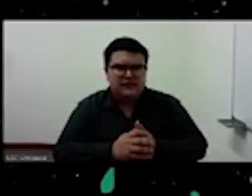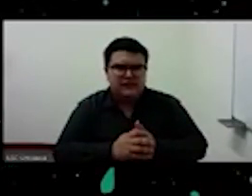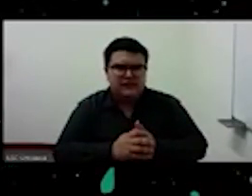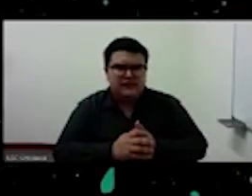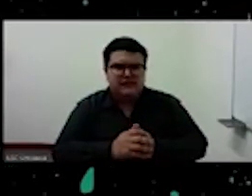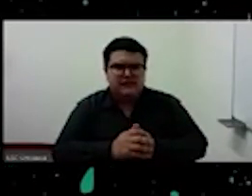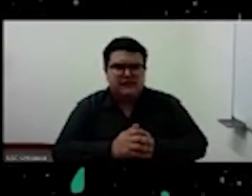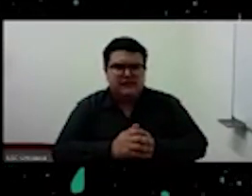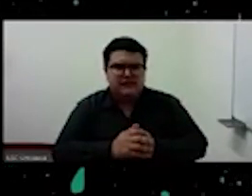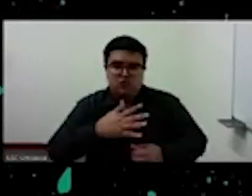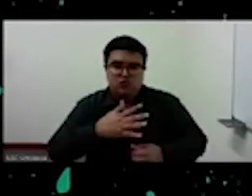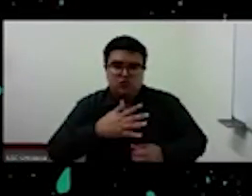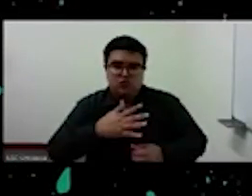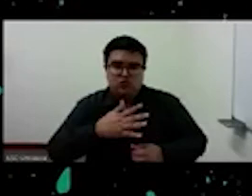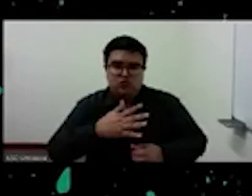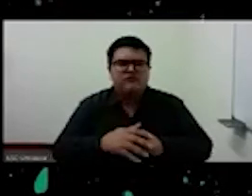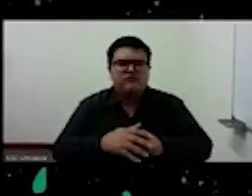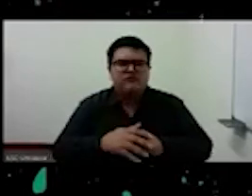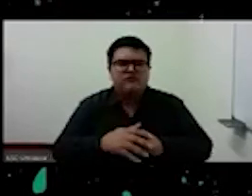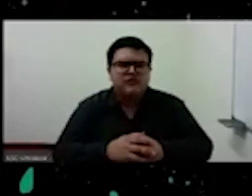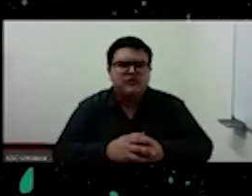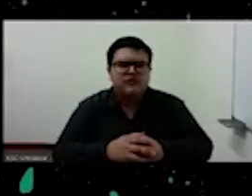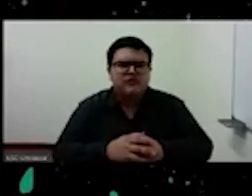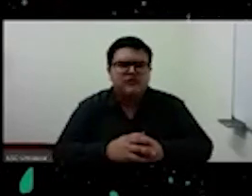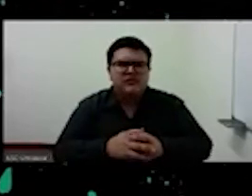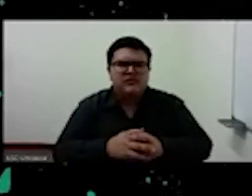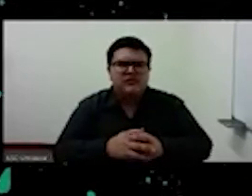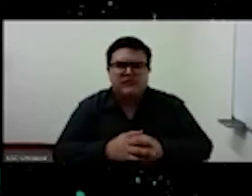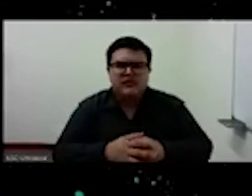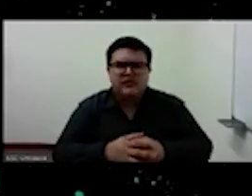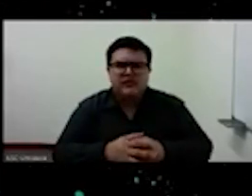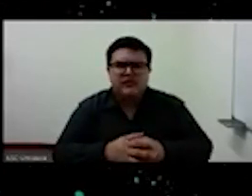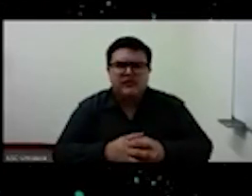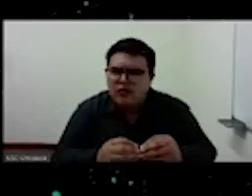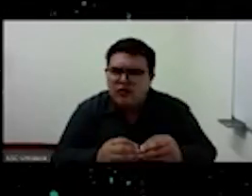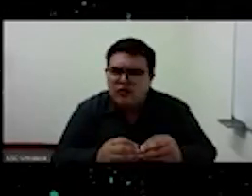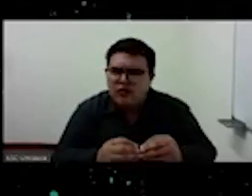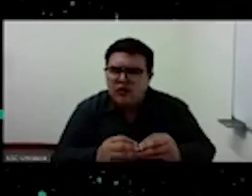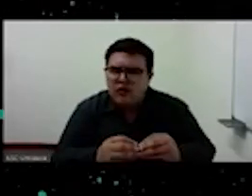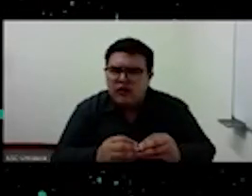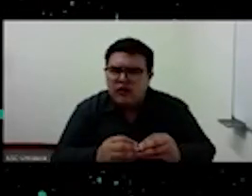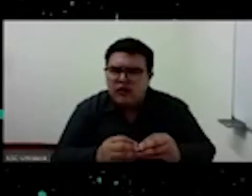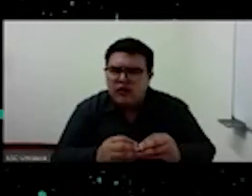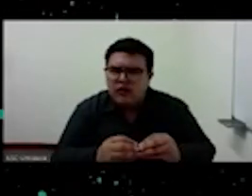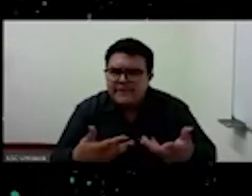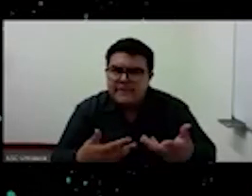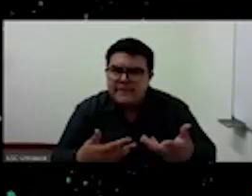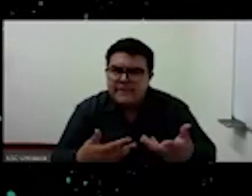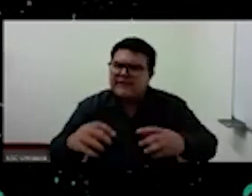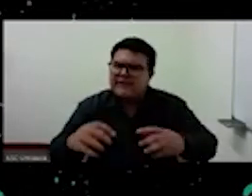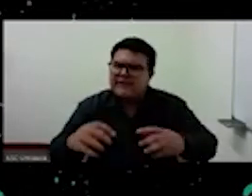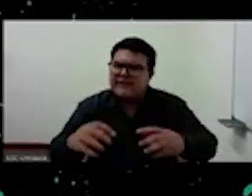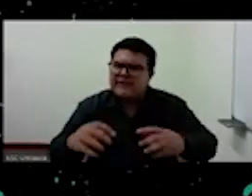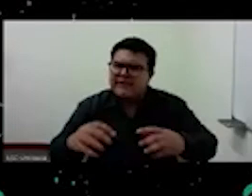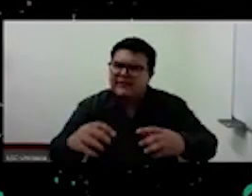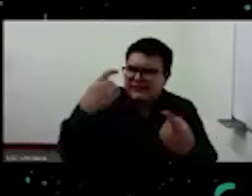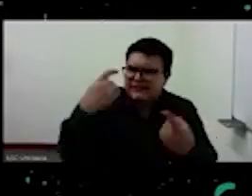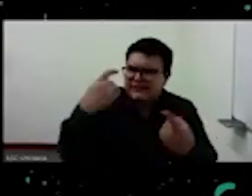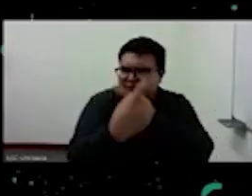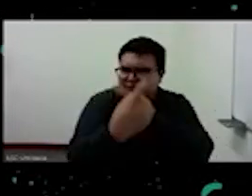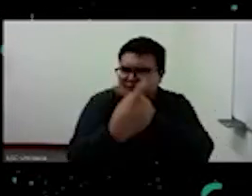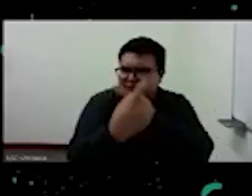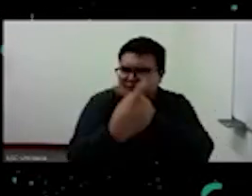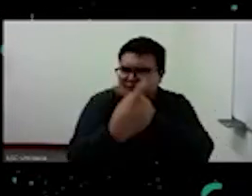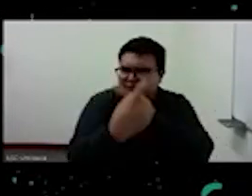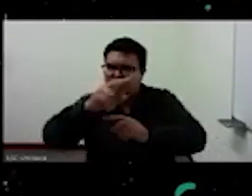prefiero decir la schizoanálisis es decir una psicoanálisis desde el